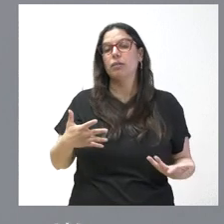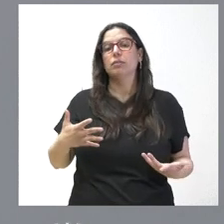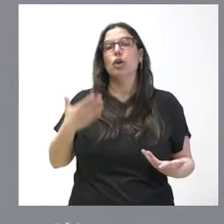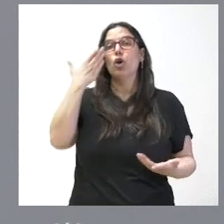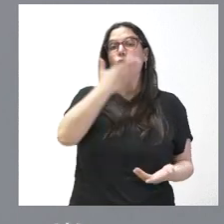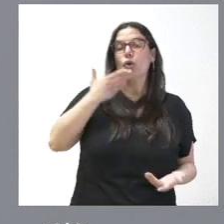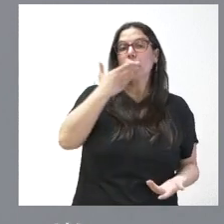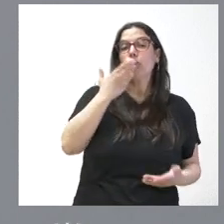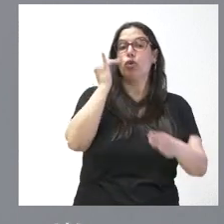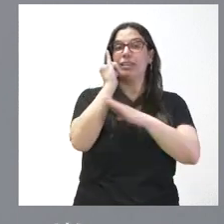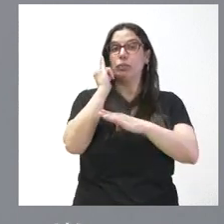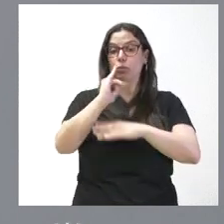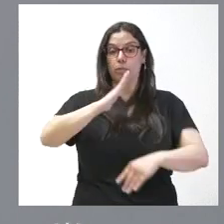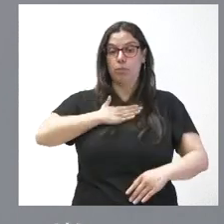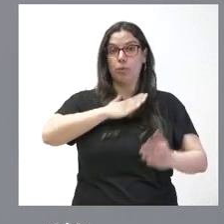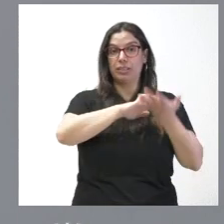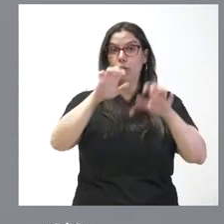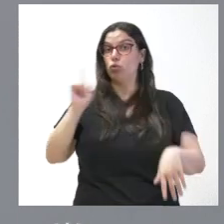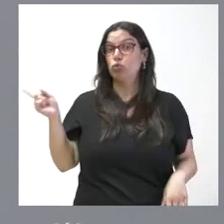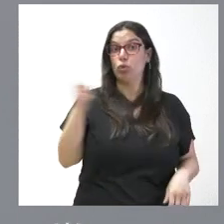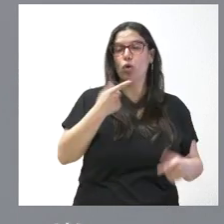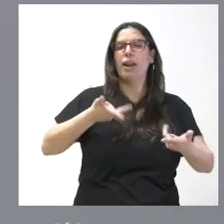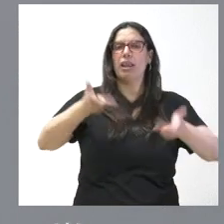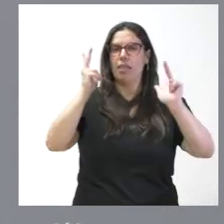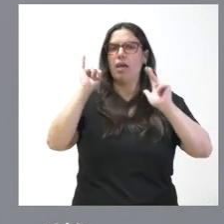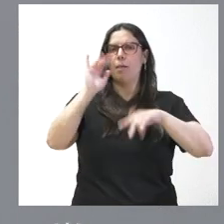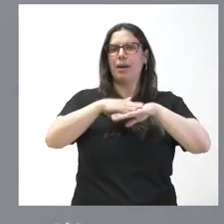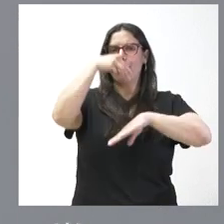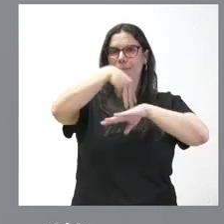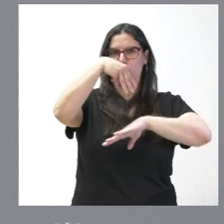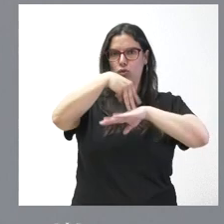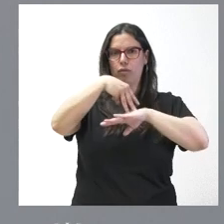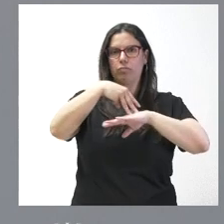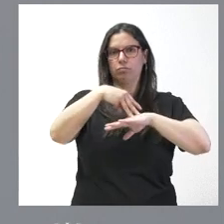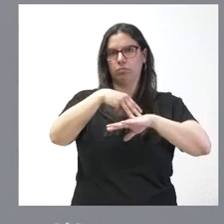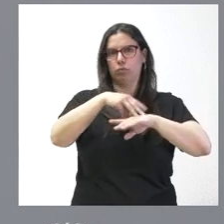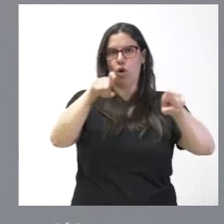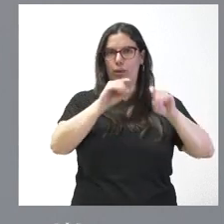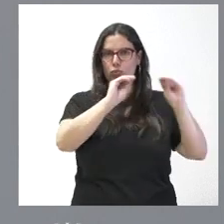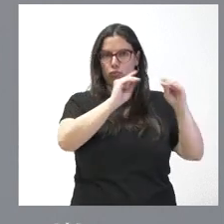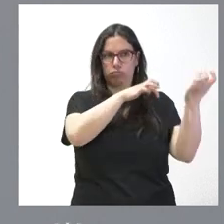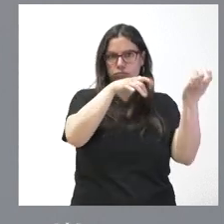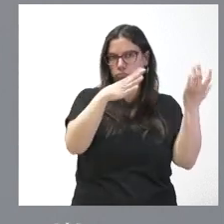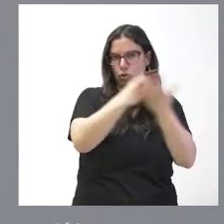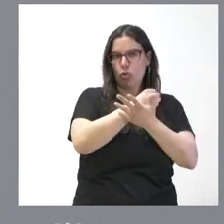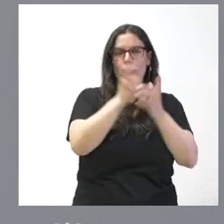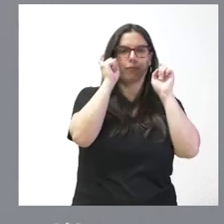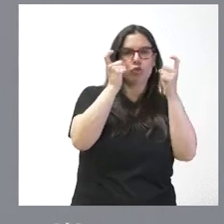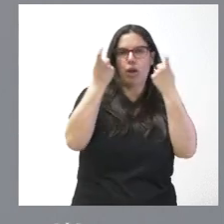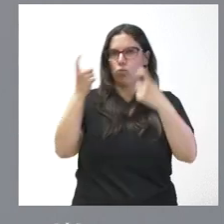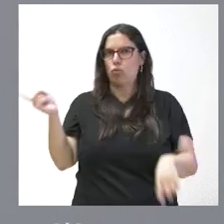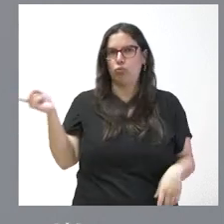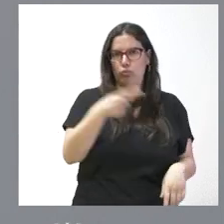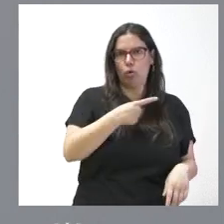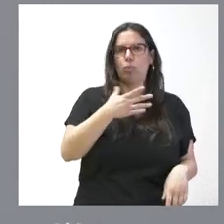colegios e institutos de la comunidad disponen de licencias de productos Microsoft para sus equipos y para todos los profesores y alumnos, pudiendo